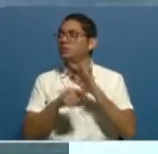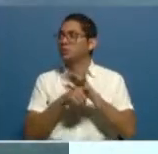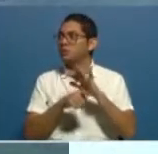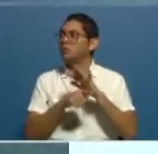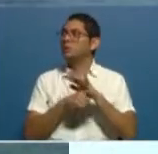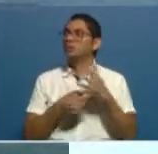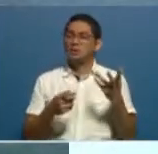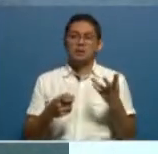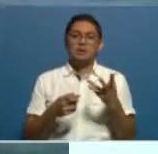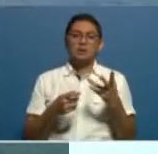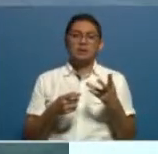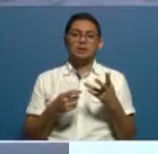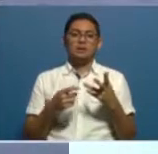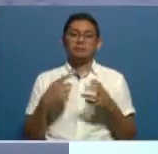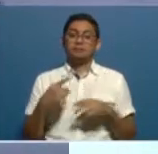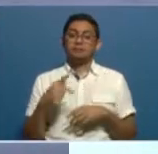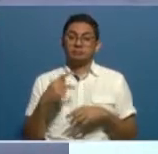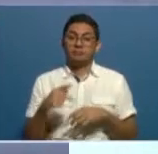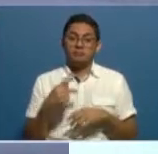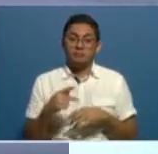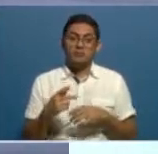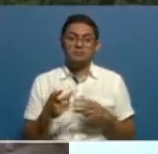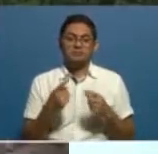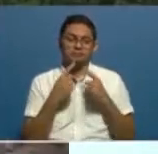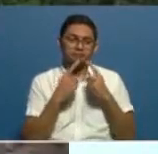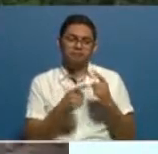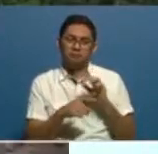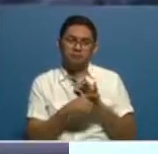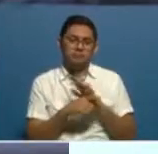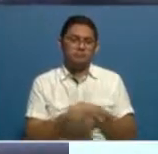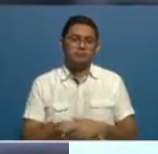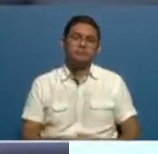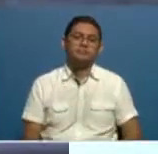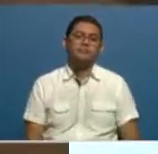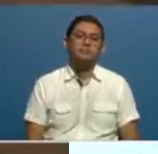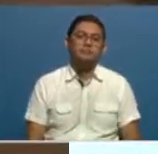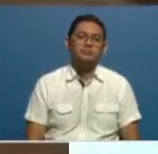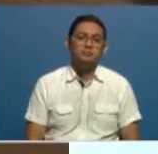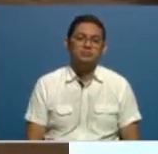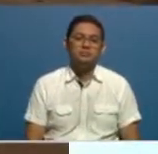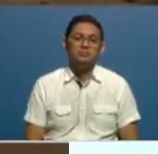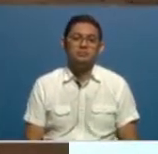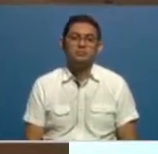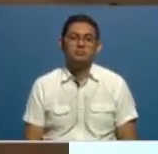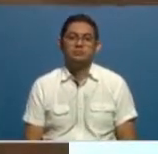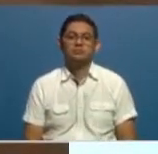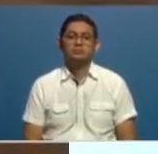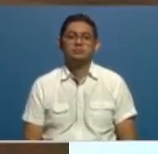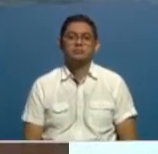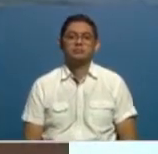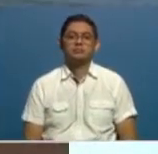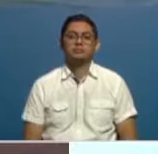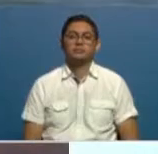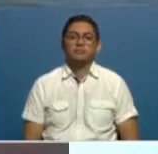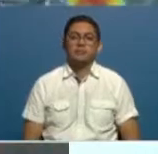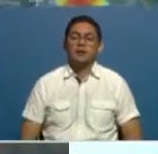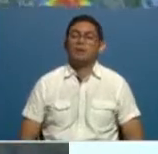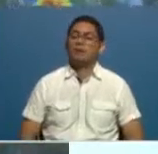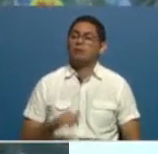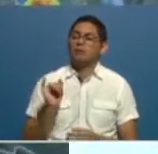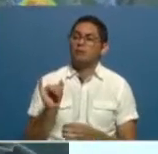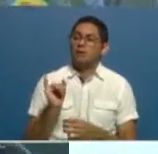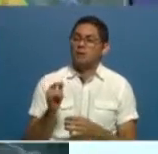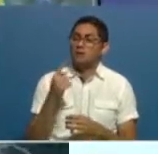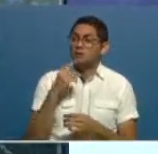causaba un peligro se vuelve ya un riesgo y entonces cerramos la playa de forma completa. Eso es para estar claro. Cuando